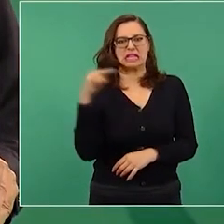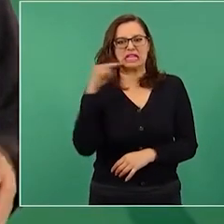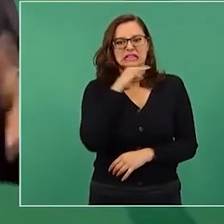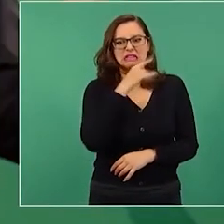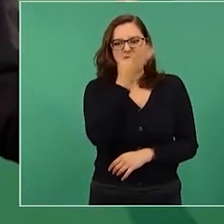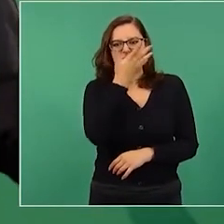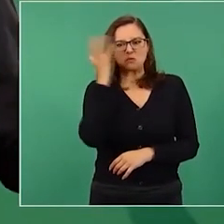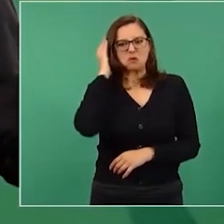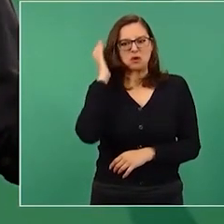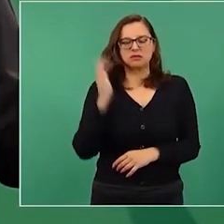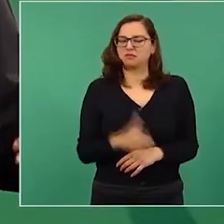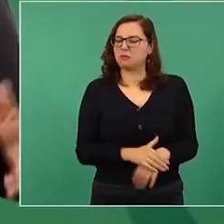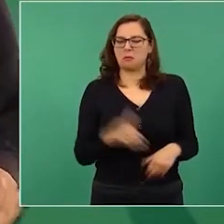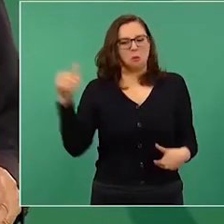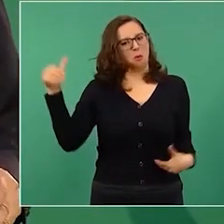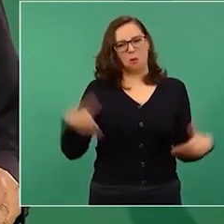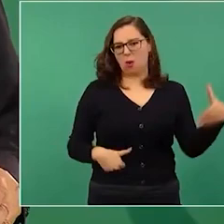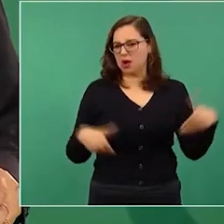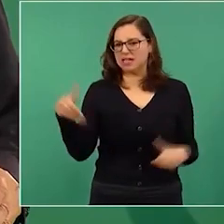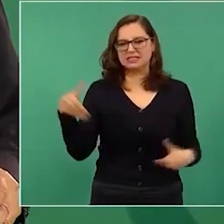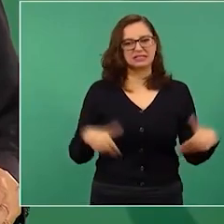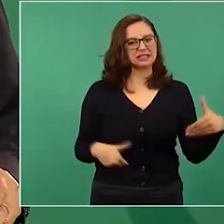el que se den baños es de pureza,